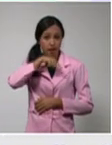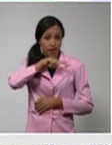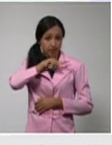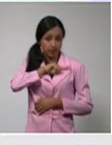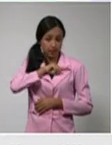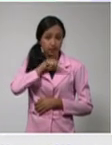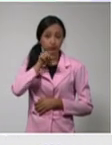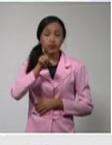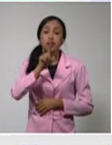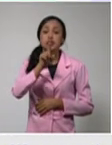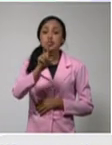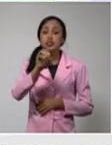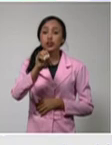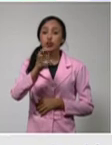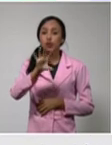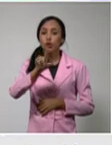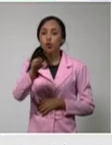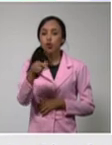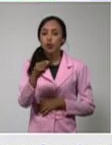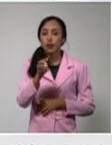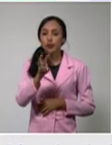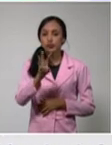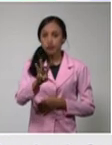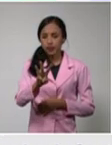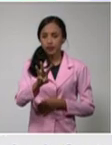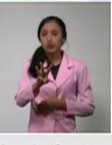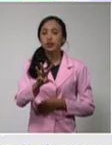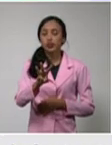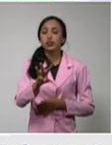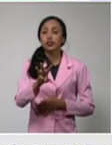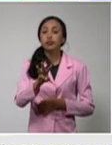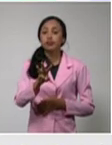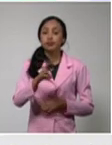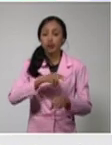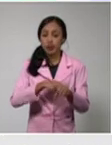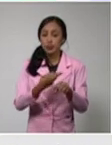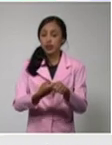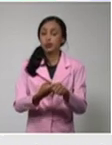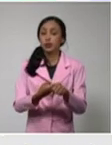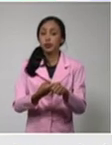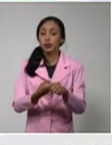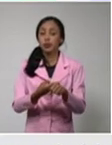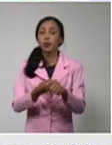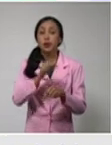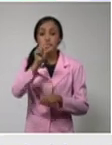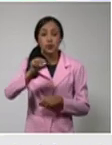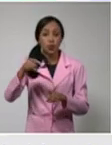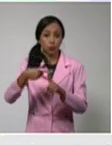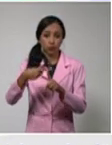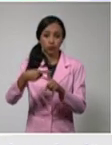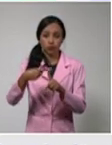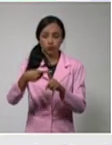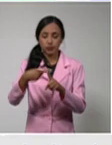,3, tasa de incidencia de casos confirmados, por 100.000 habitantes.